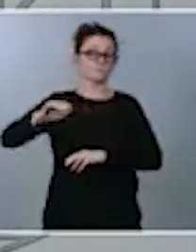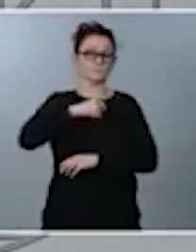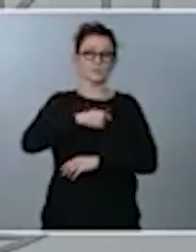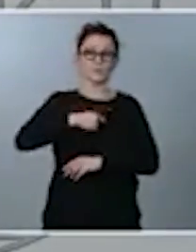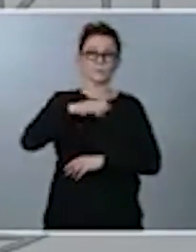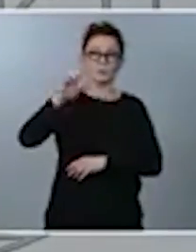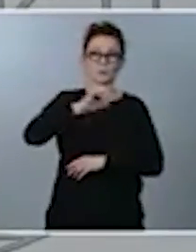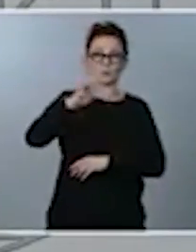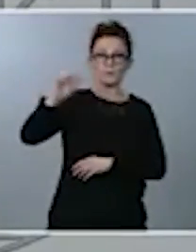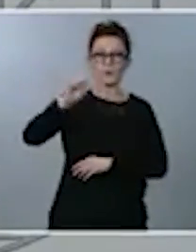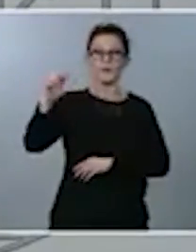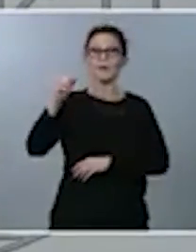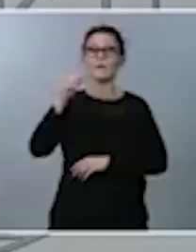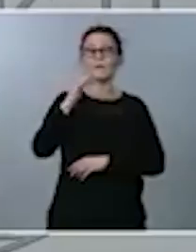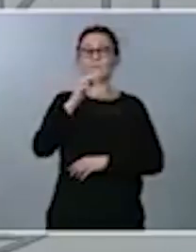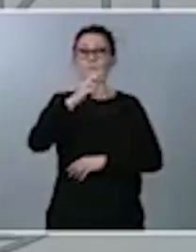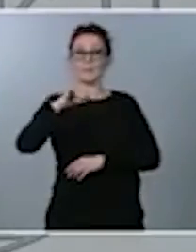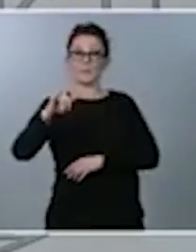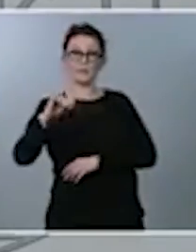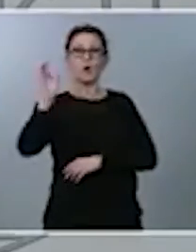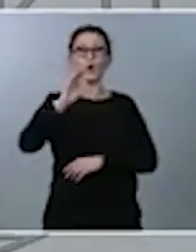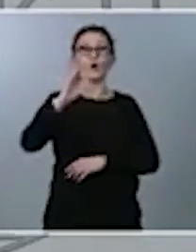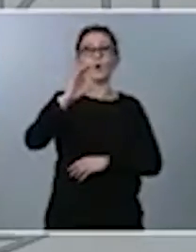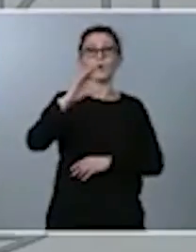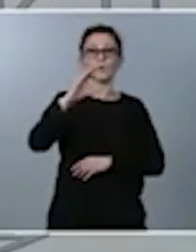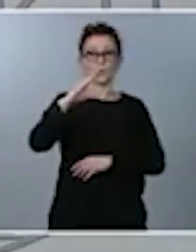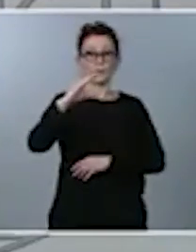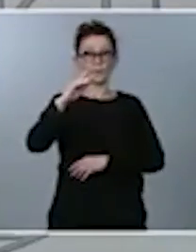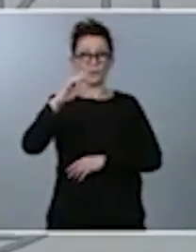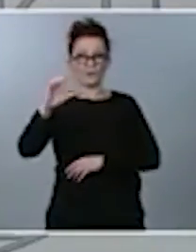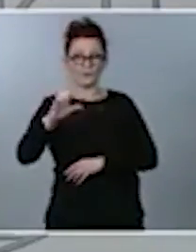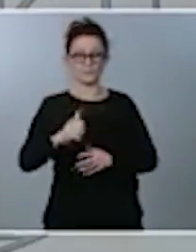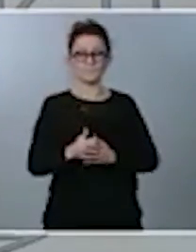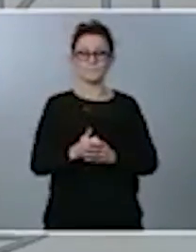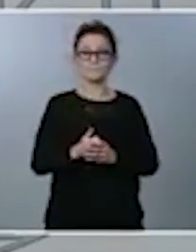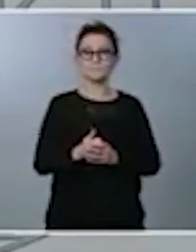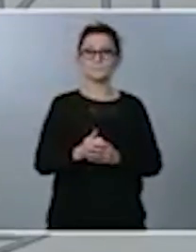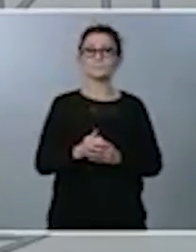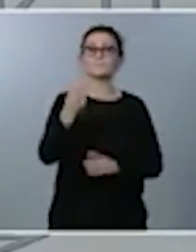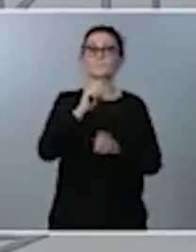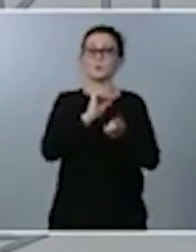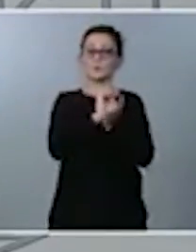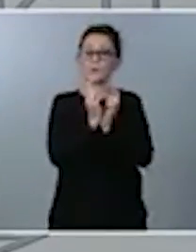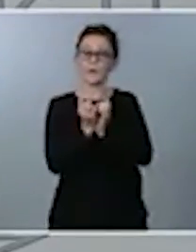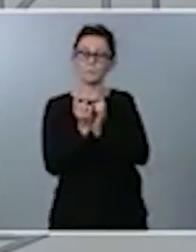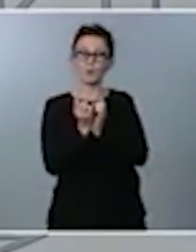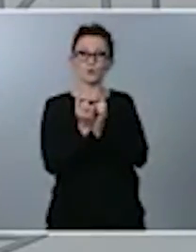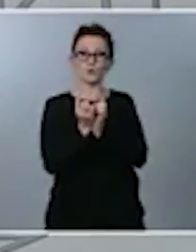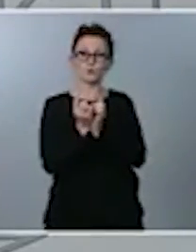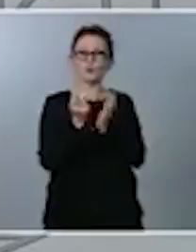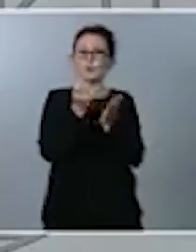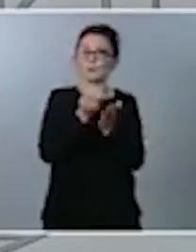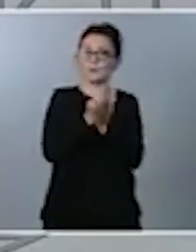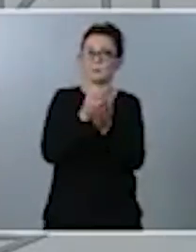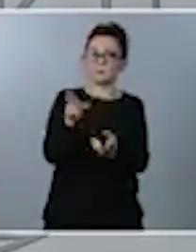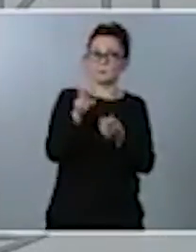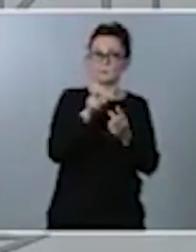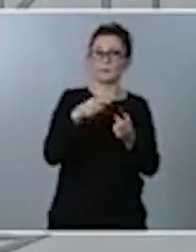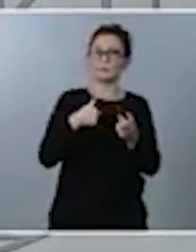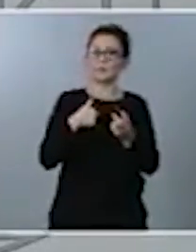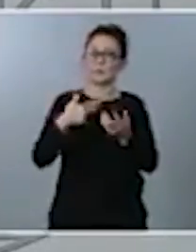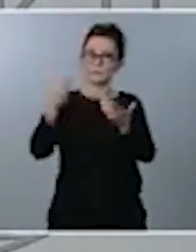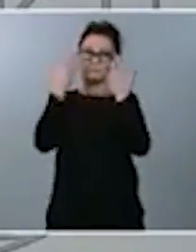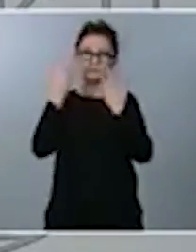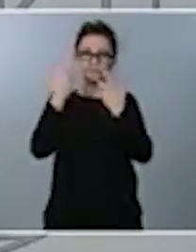Internacional o la OCDE. Por tanto, cambios tributarios puntuales que responden a las recomendaciones del conjunto